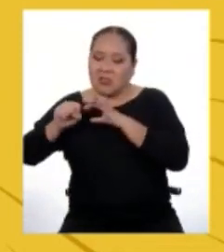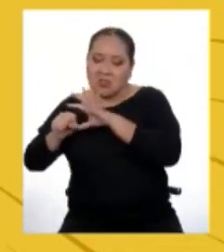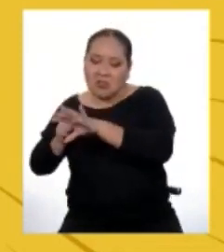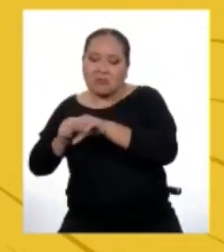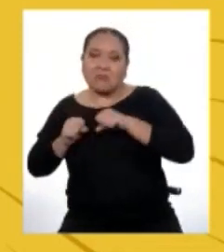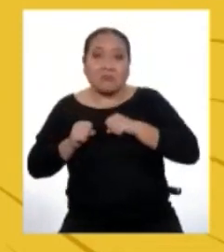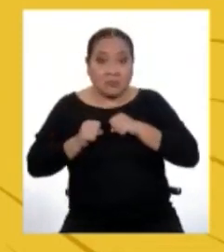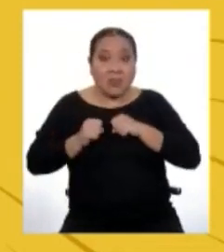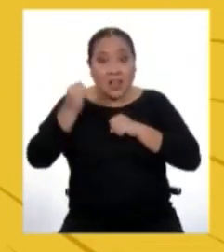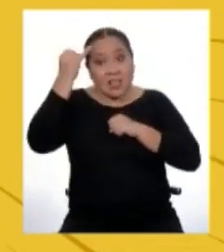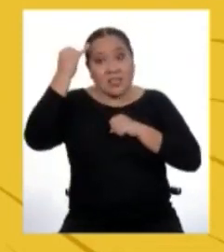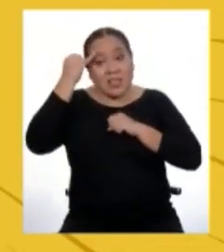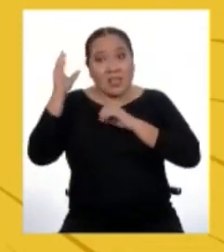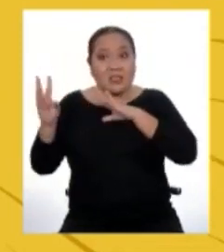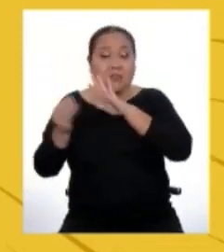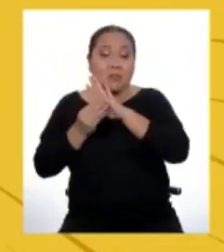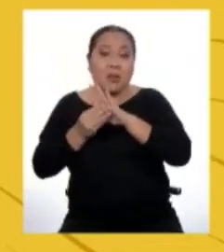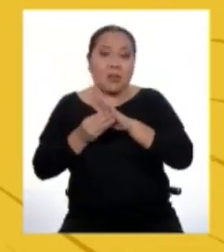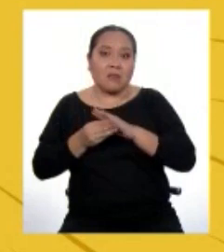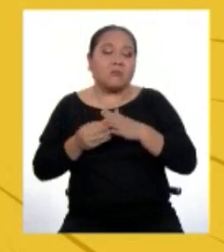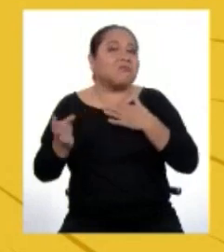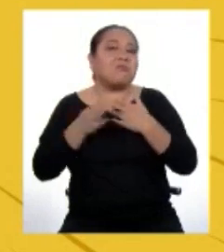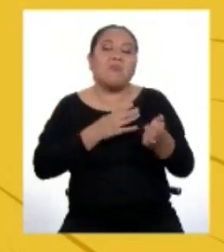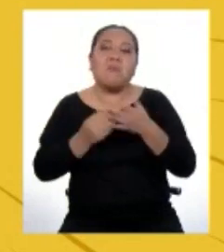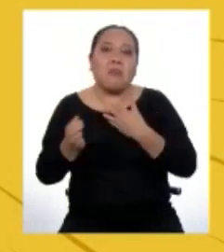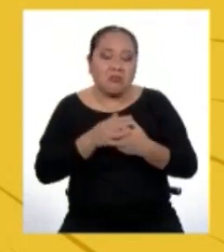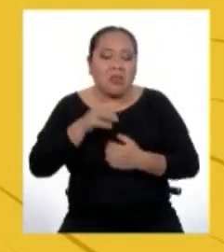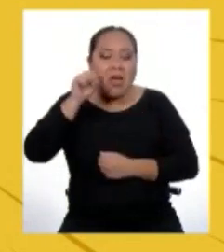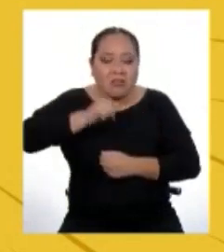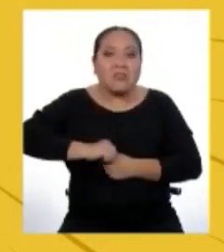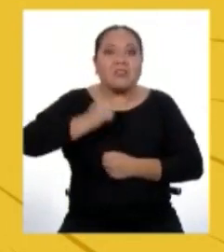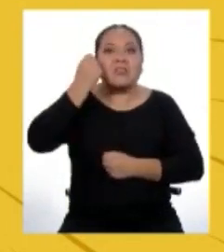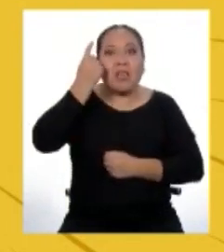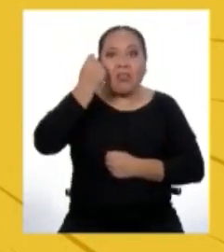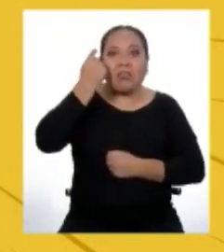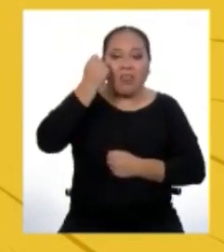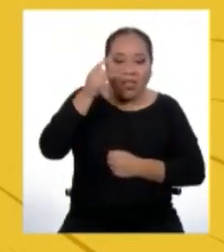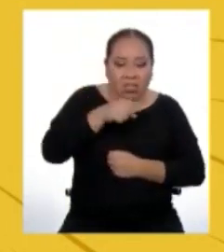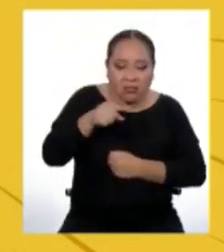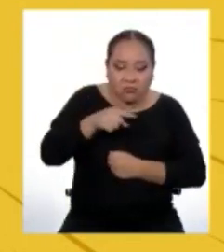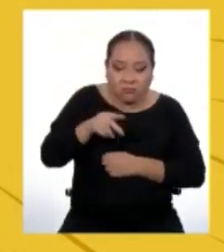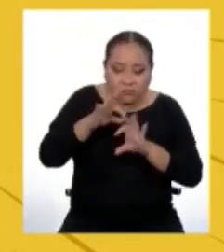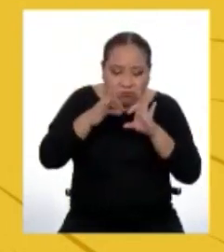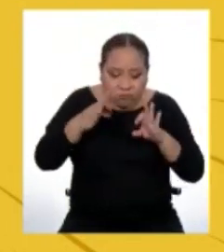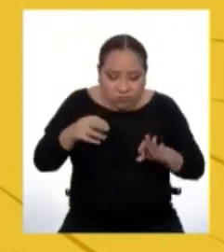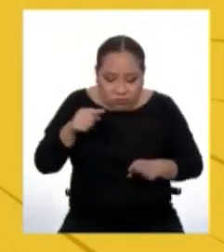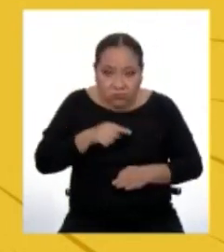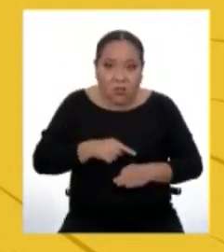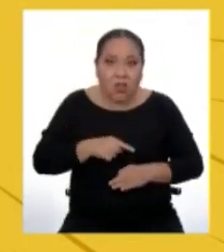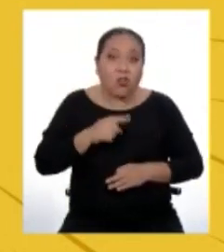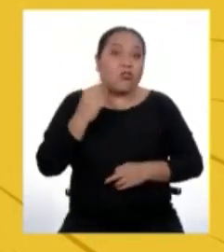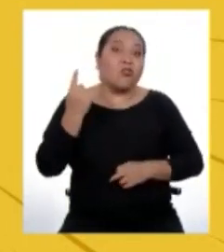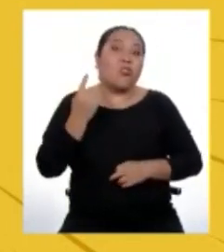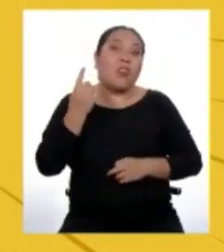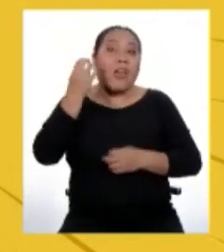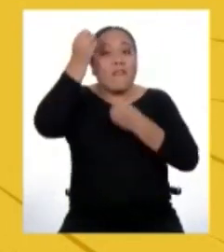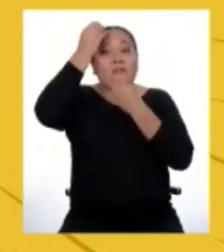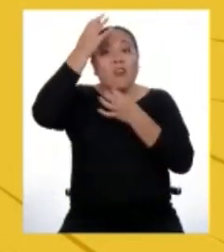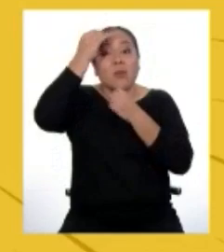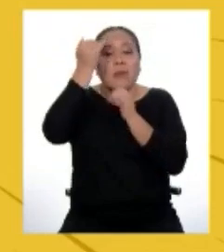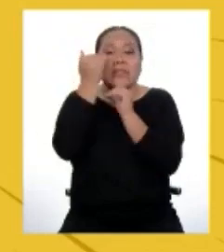secundarias? Pues igual se entendería el texto, solo que la información sería